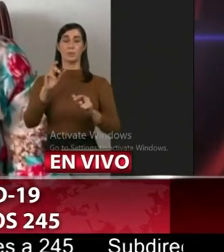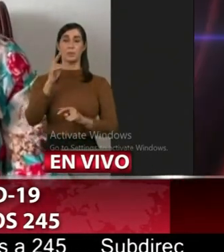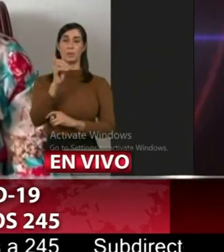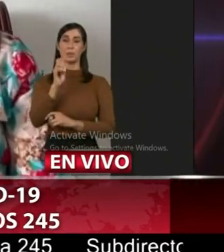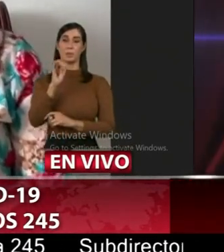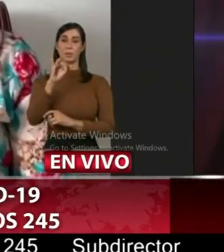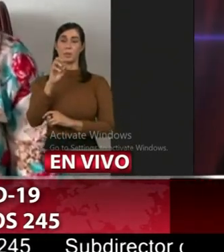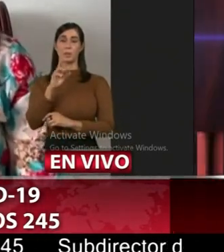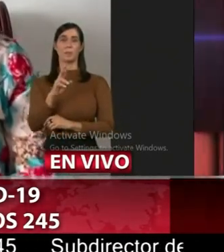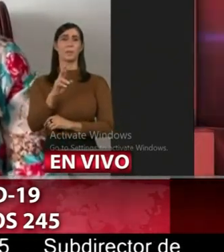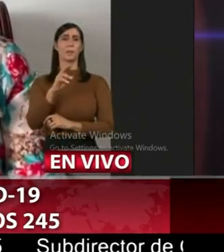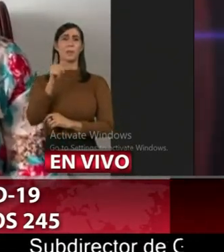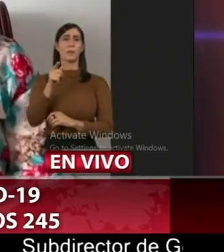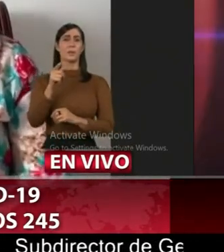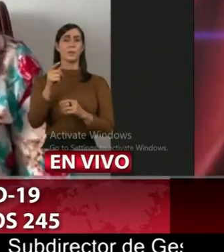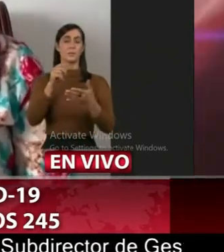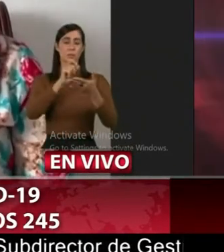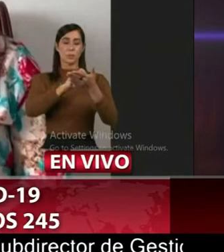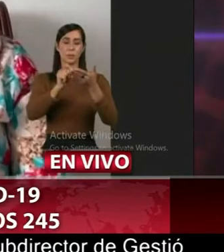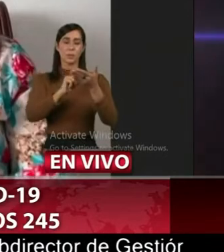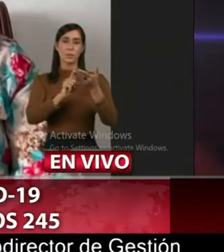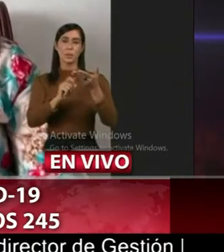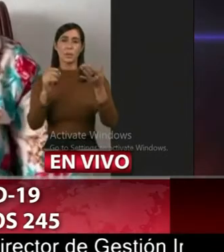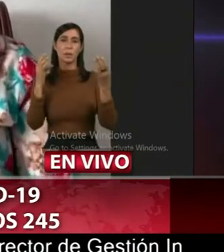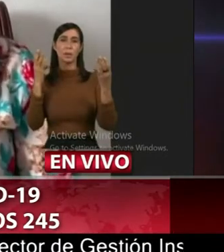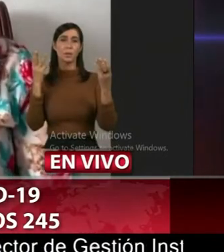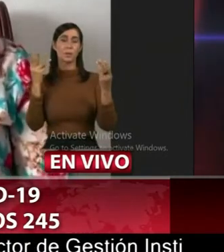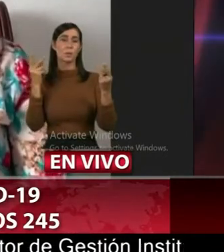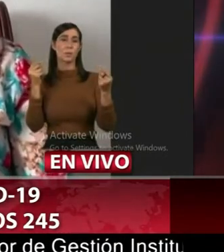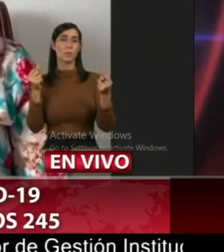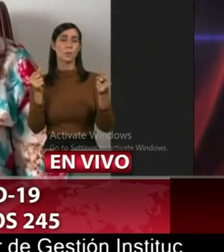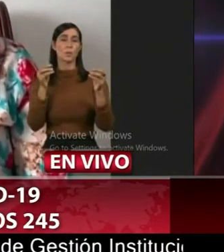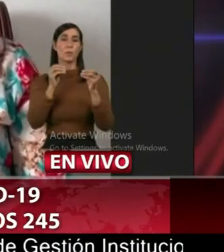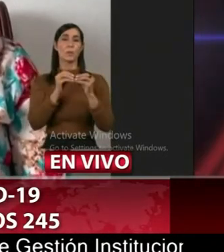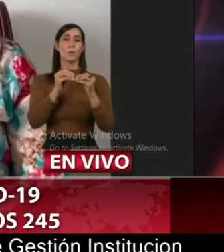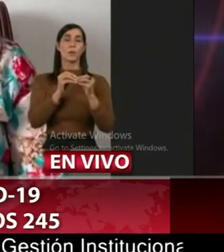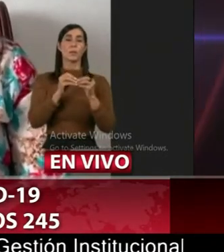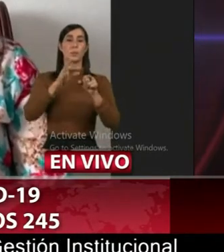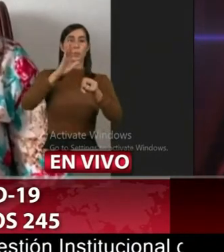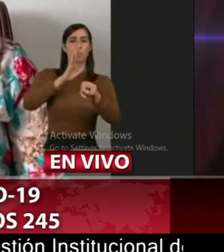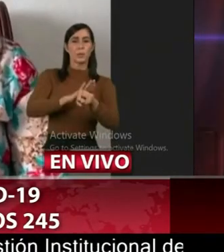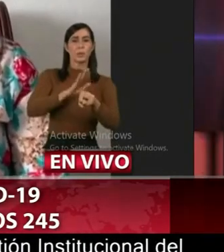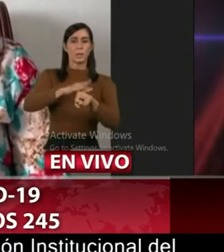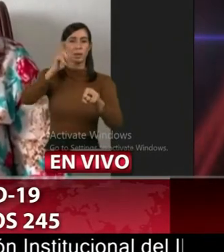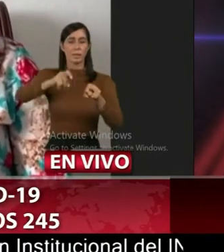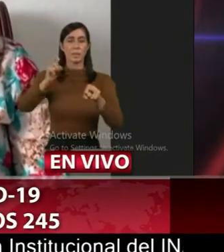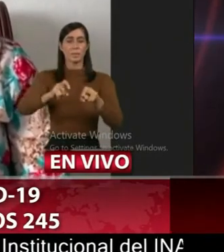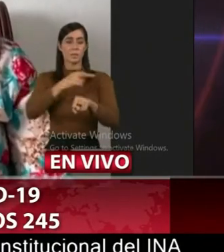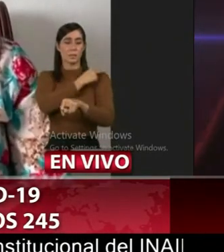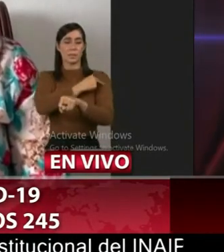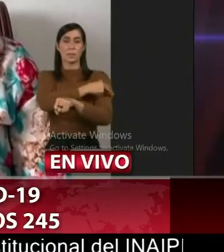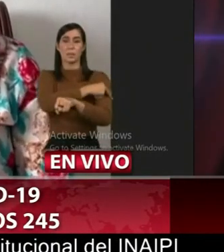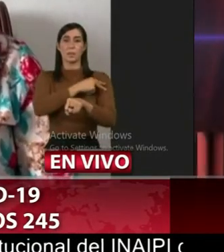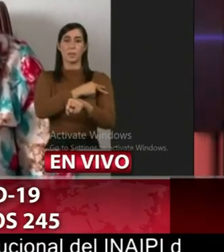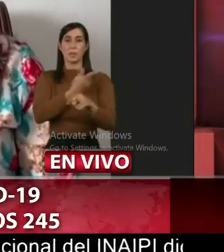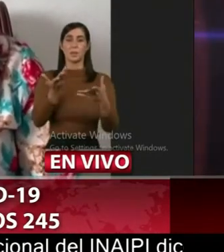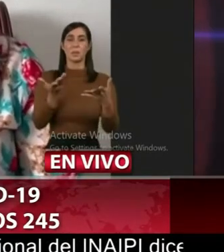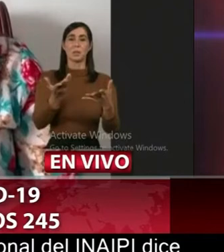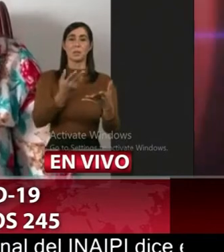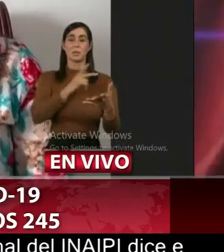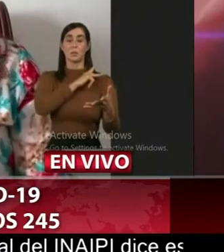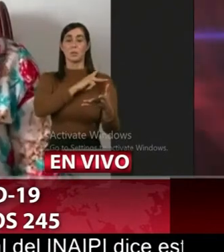queremos saber si ustedes tienen registro de cuál es la demanda que están teniendo los centros de salud tanto públicos como privados de pacientes